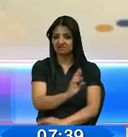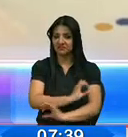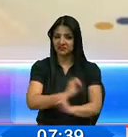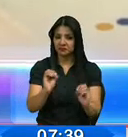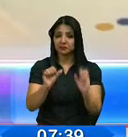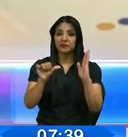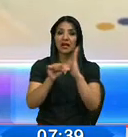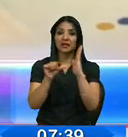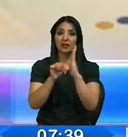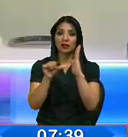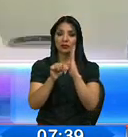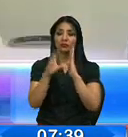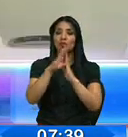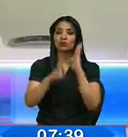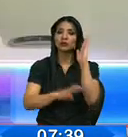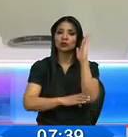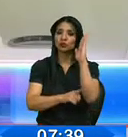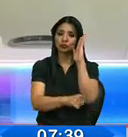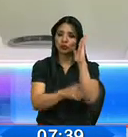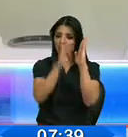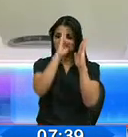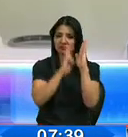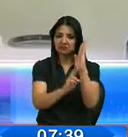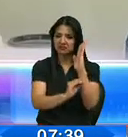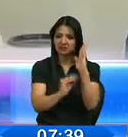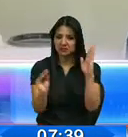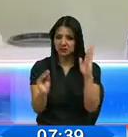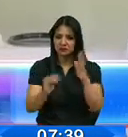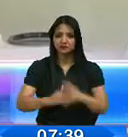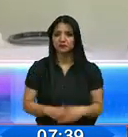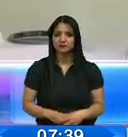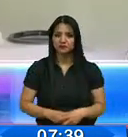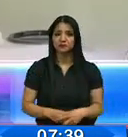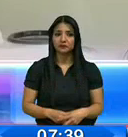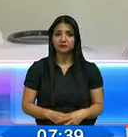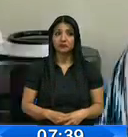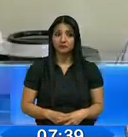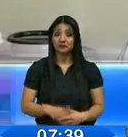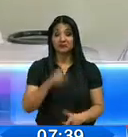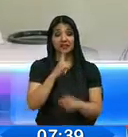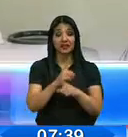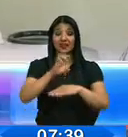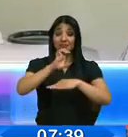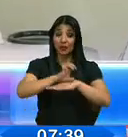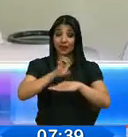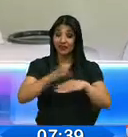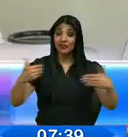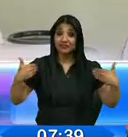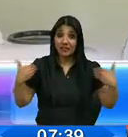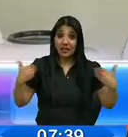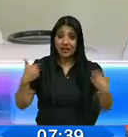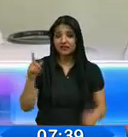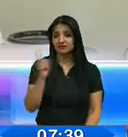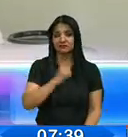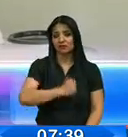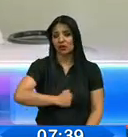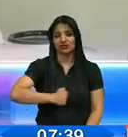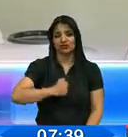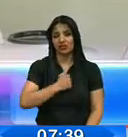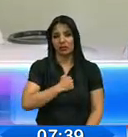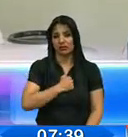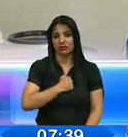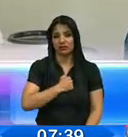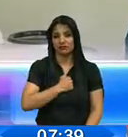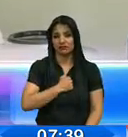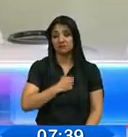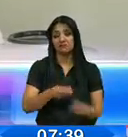artículos de la Constitución. Debemos nosotros sentirnos como un estado de luto porque la familia es la que pierde. Y no hablo de la familia